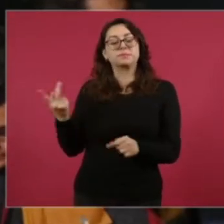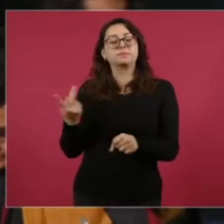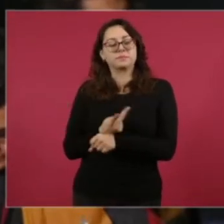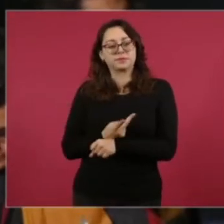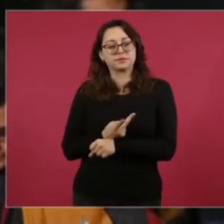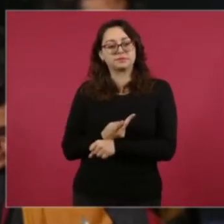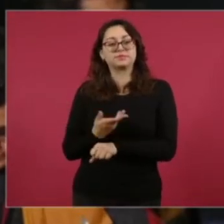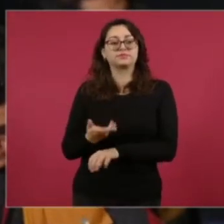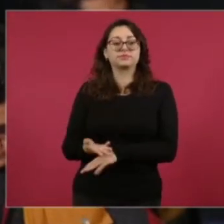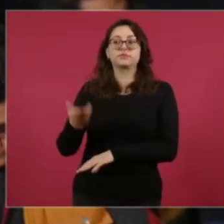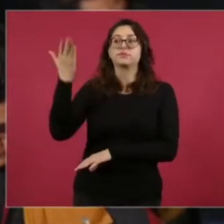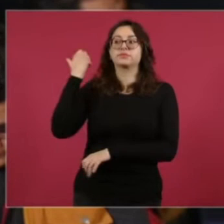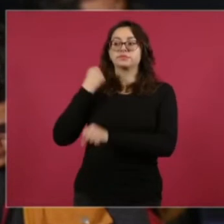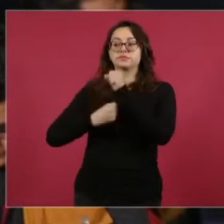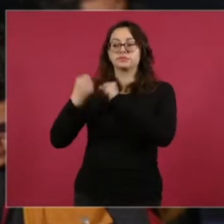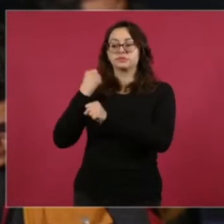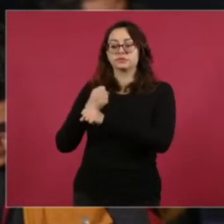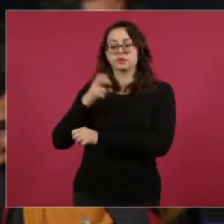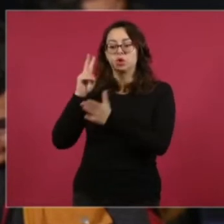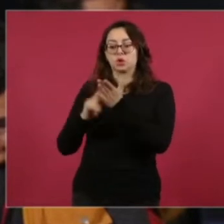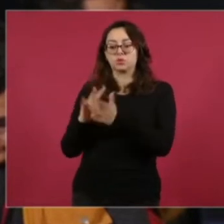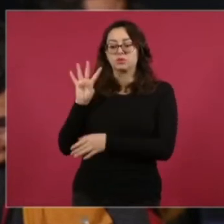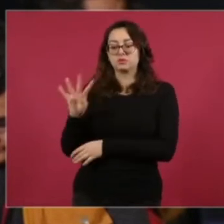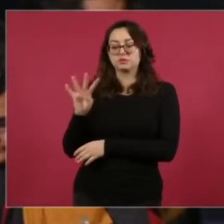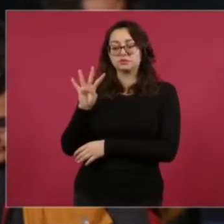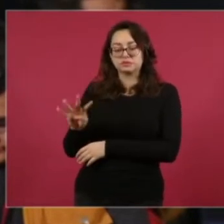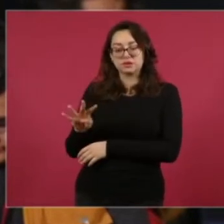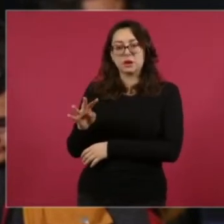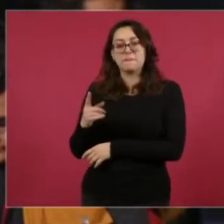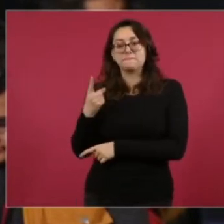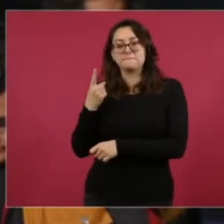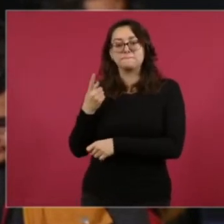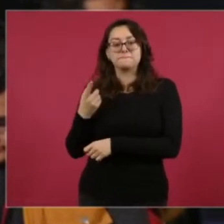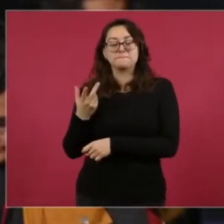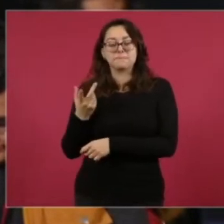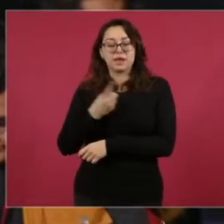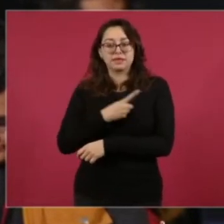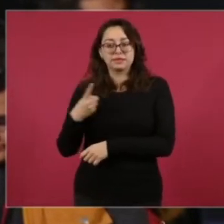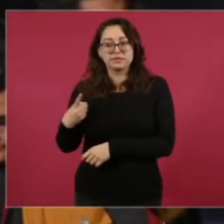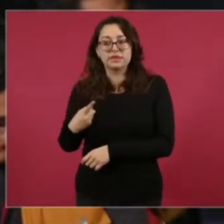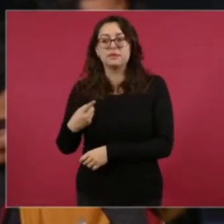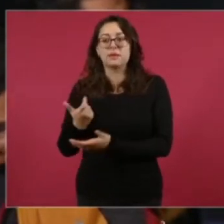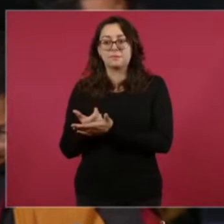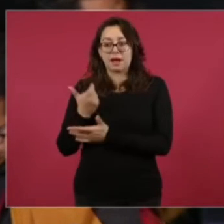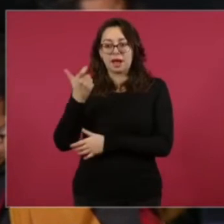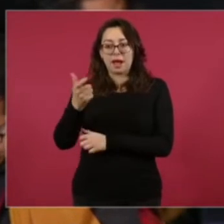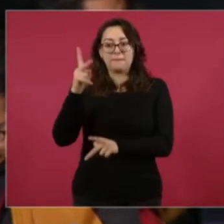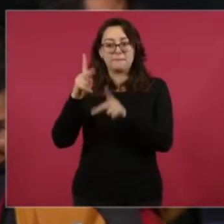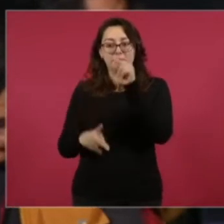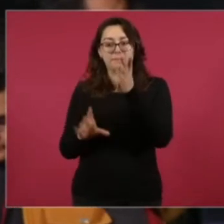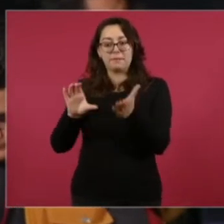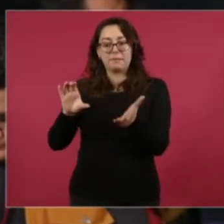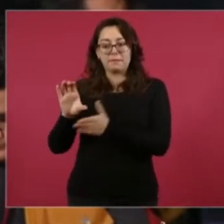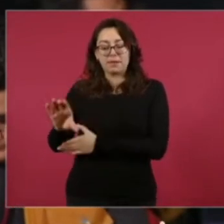que se iba a realizar un primer abono, el cual se llevó a cabo el pasado 3 de mayo y queda un